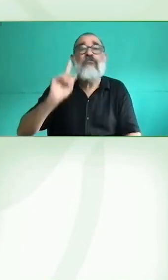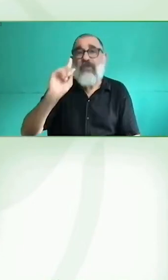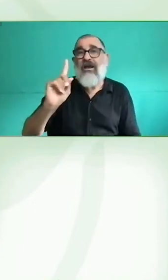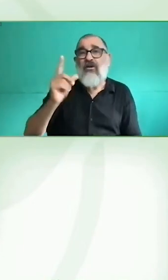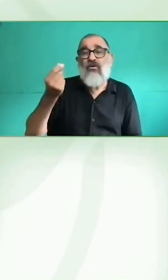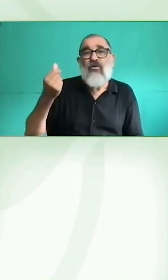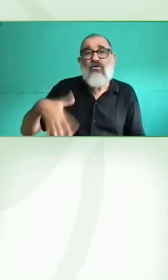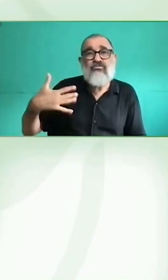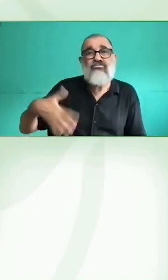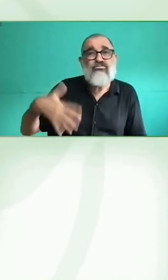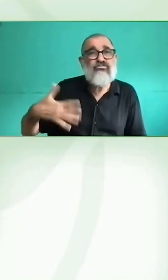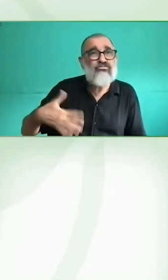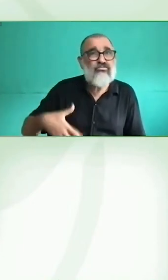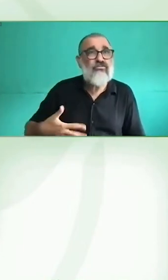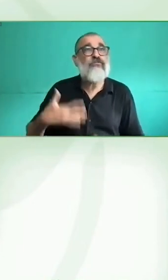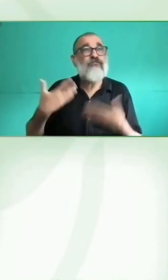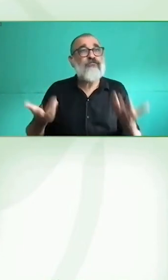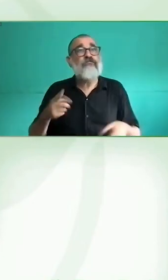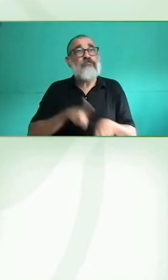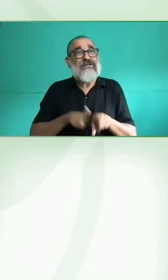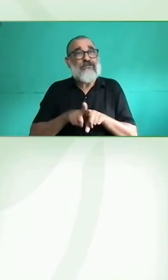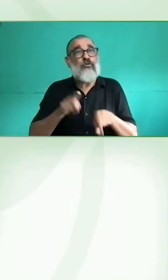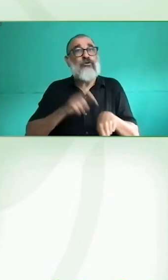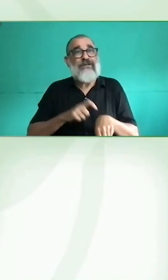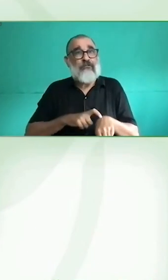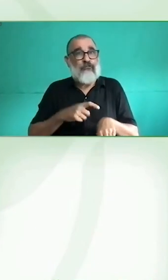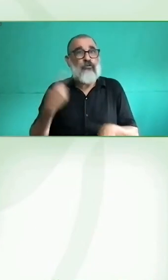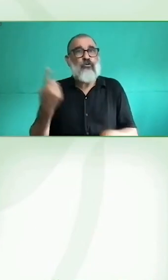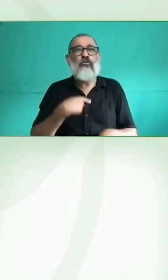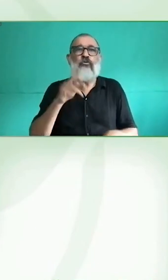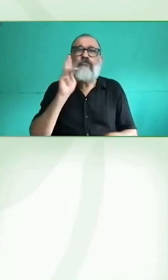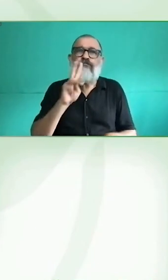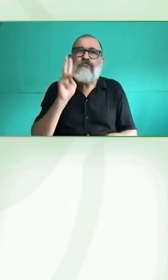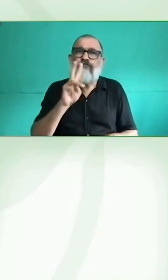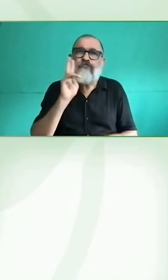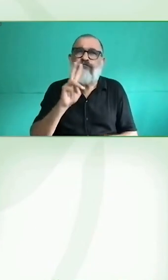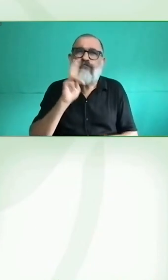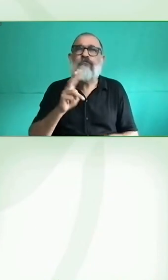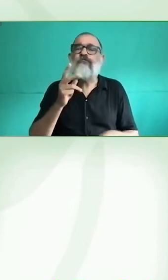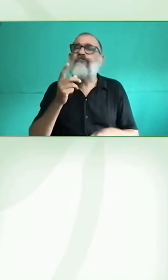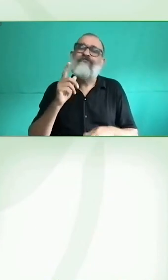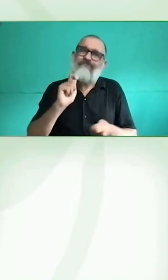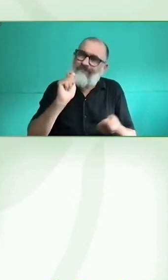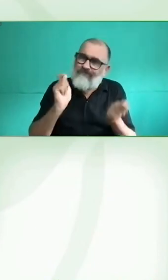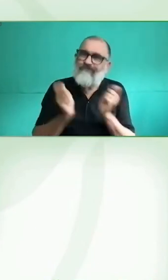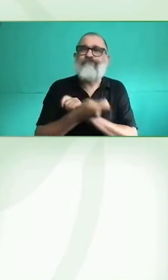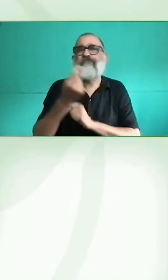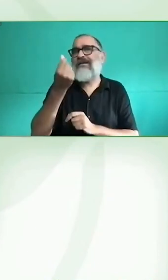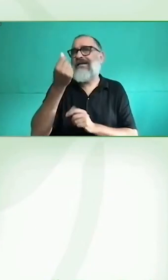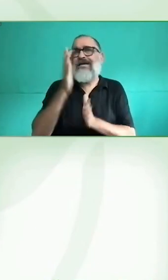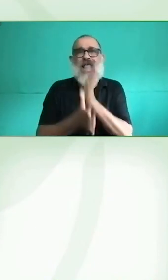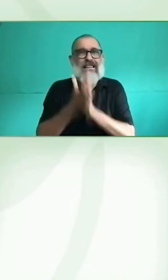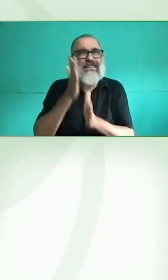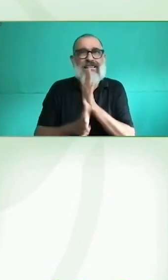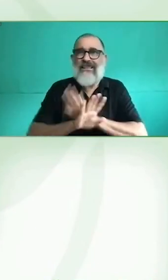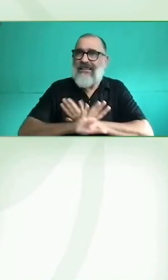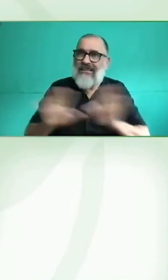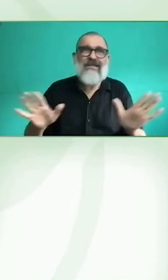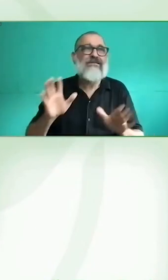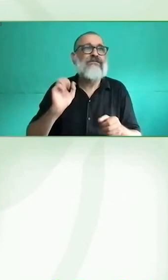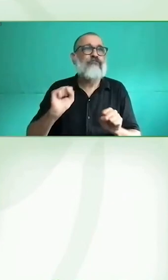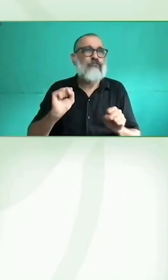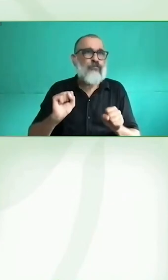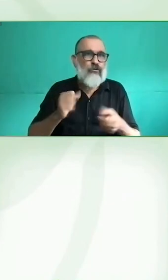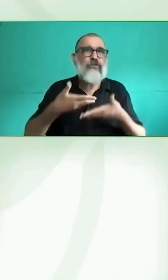menor de ingresos puedan acceder a este tipo de productos, a este tipo de tecnologías en mayor medida. También las personas adultas